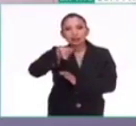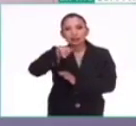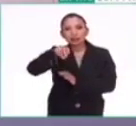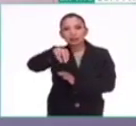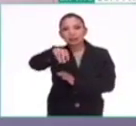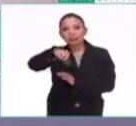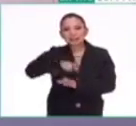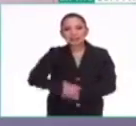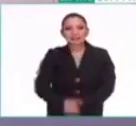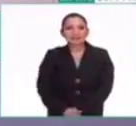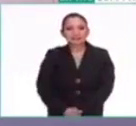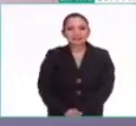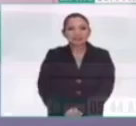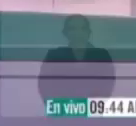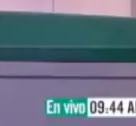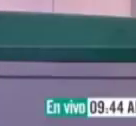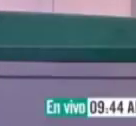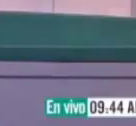Educativa MX.